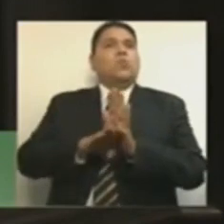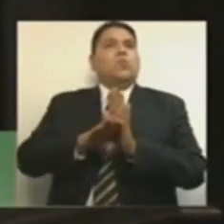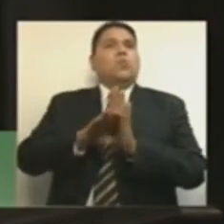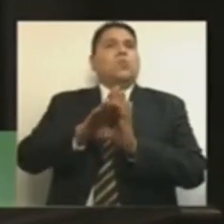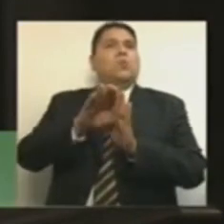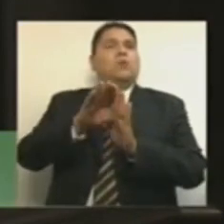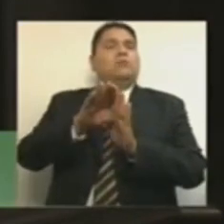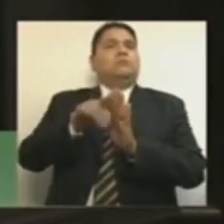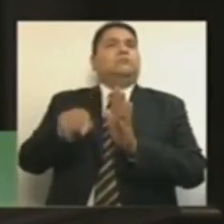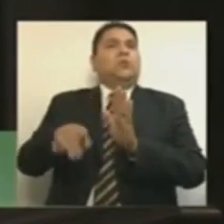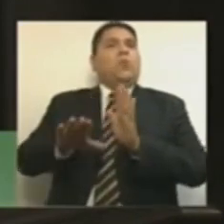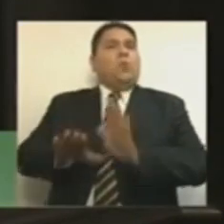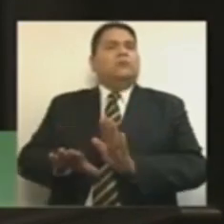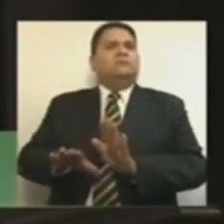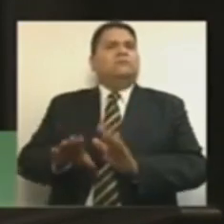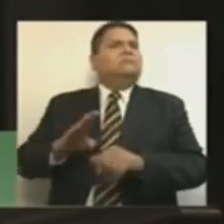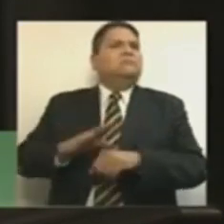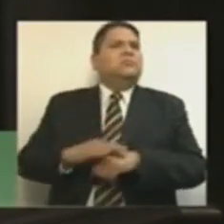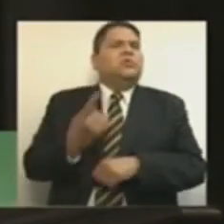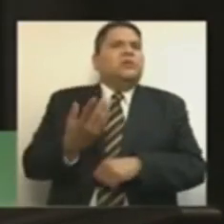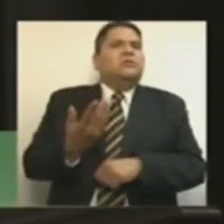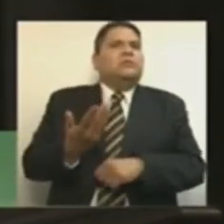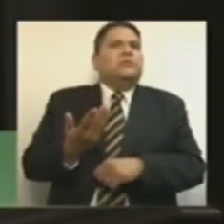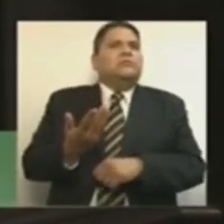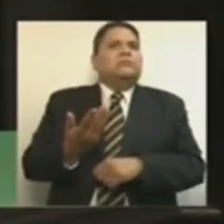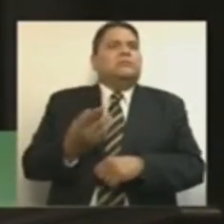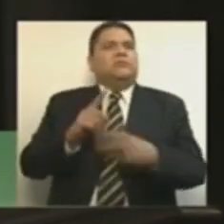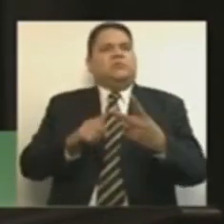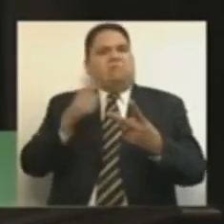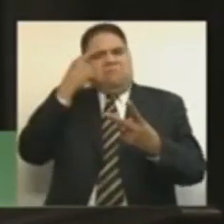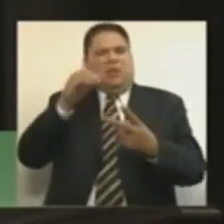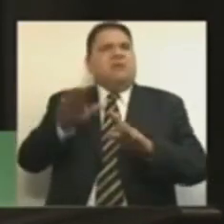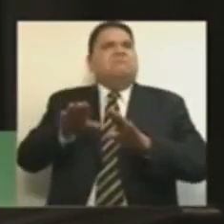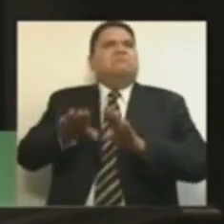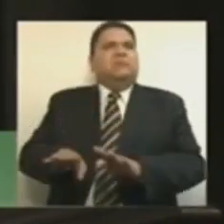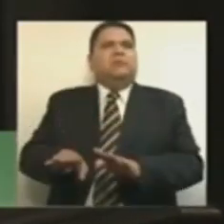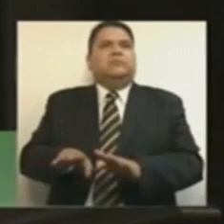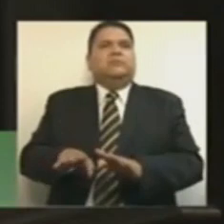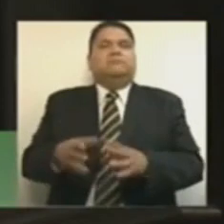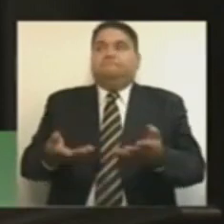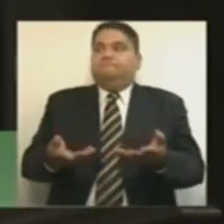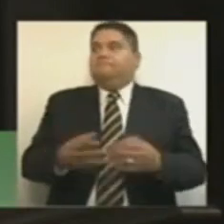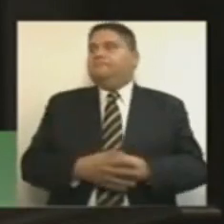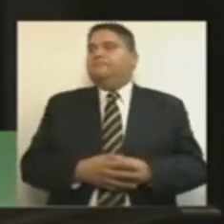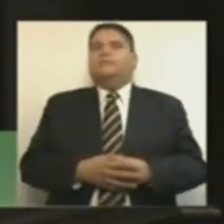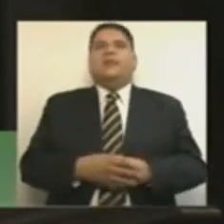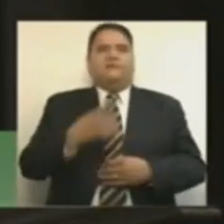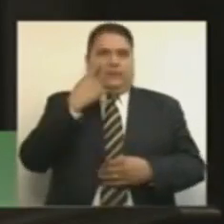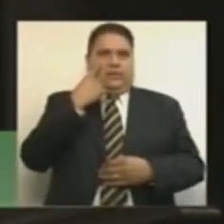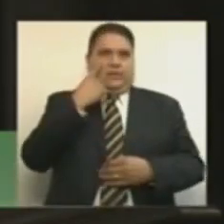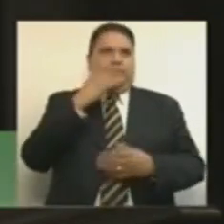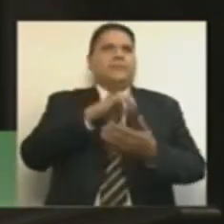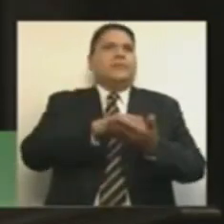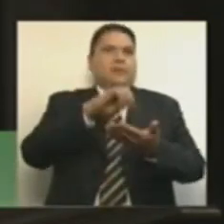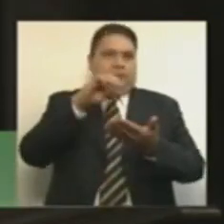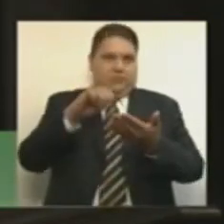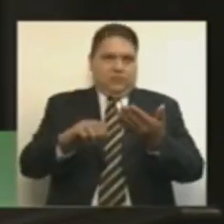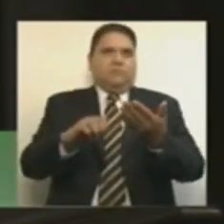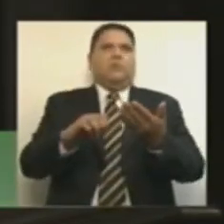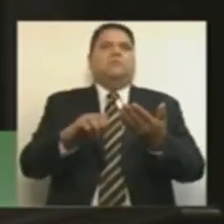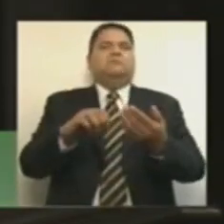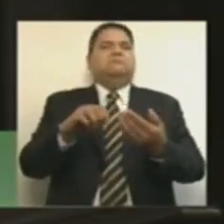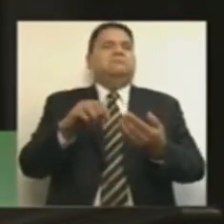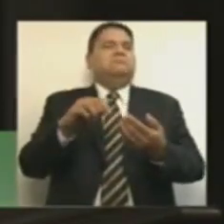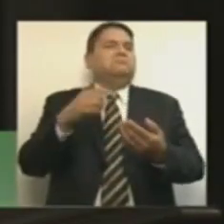¿Por qué? Y la otra pregunta es, ¿para qué? Les voy a poner un ejemplo muy